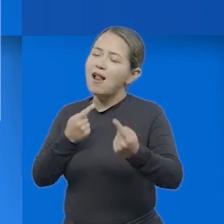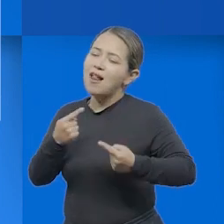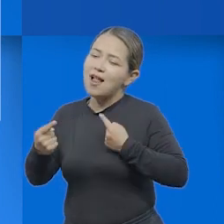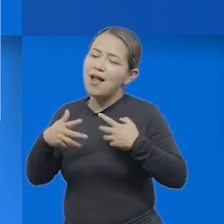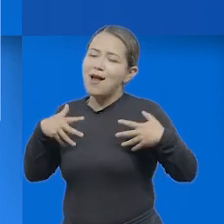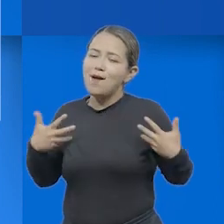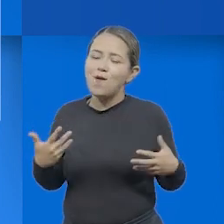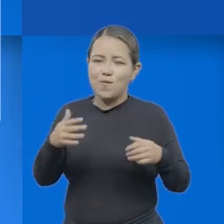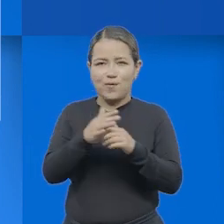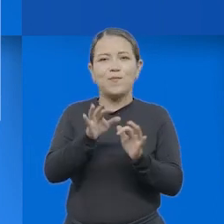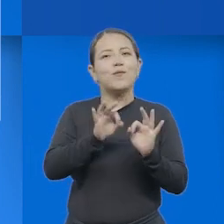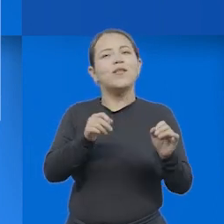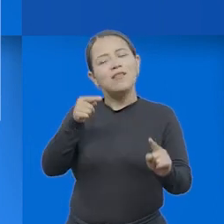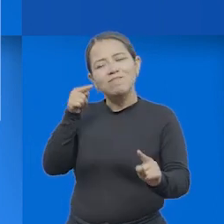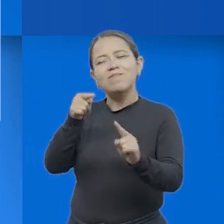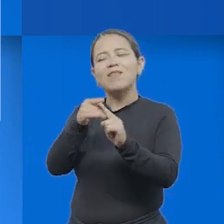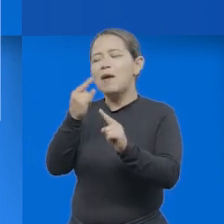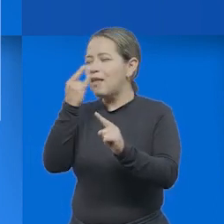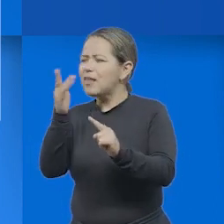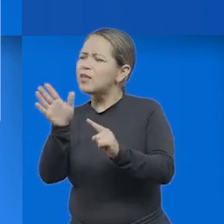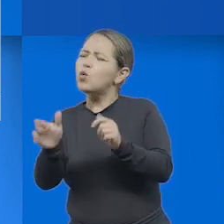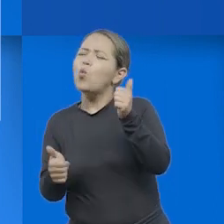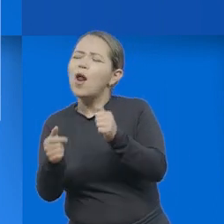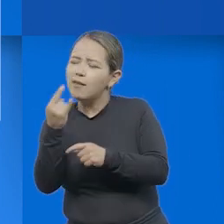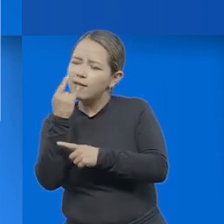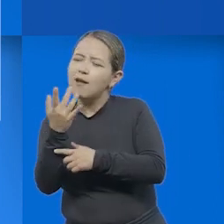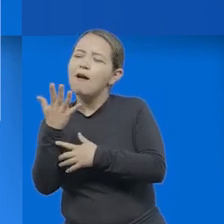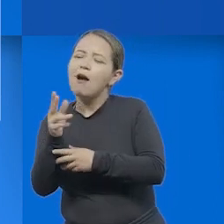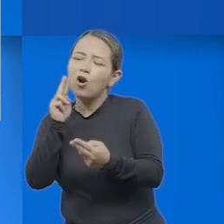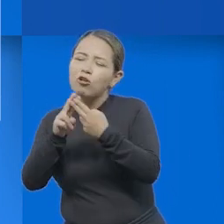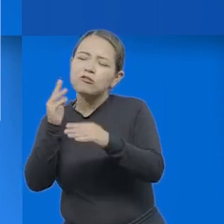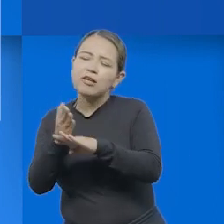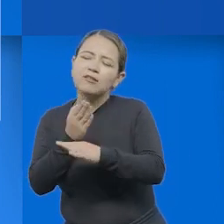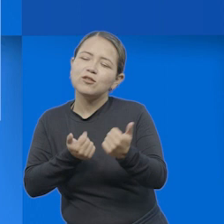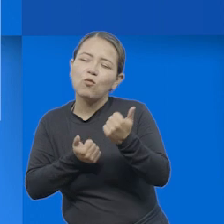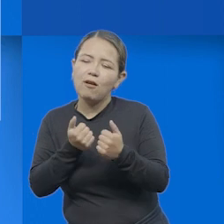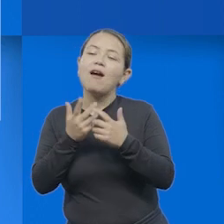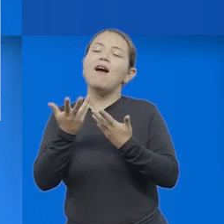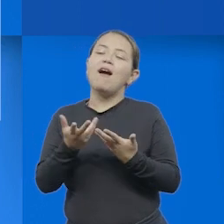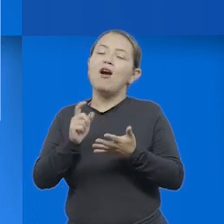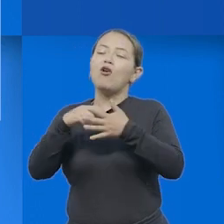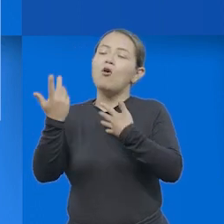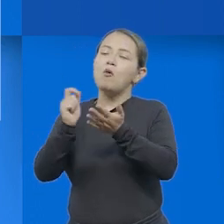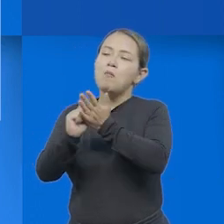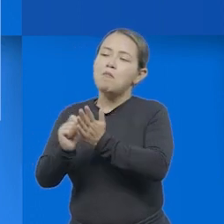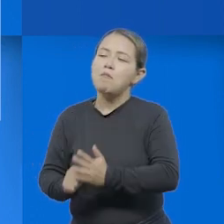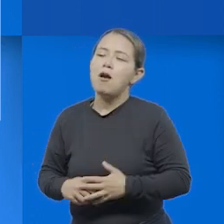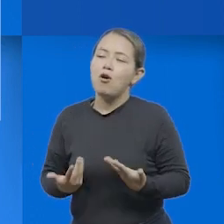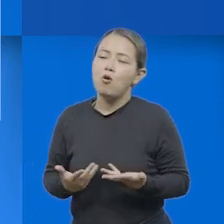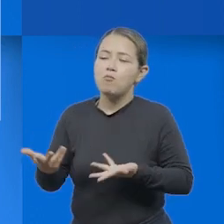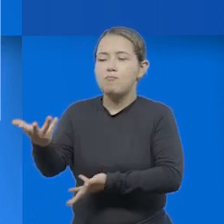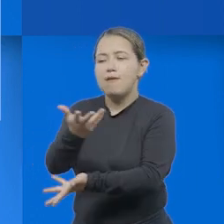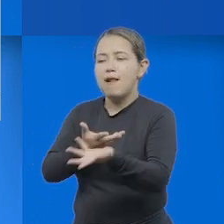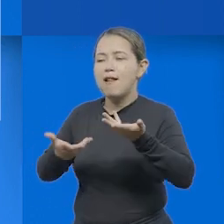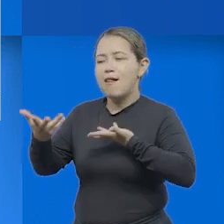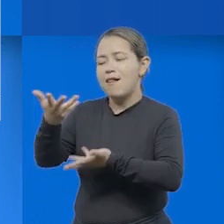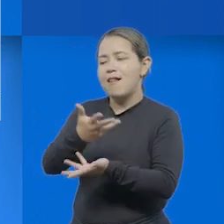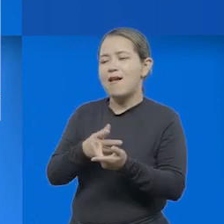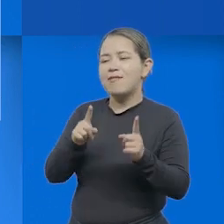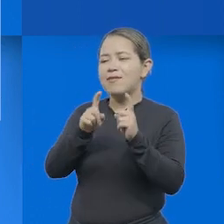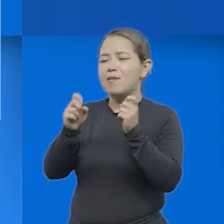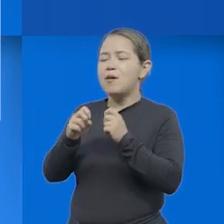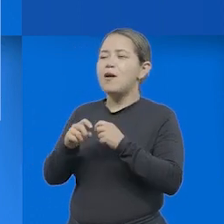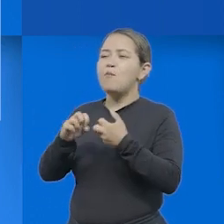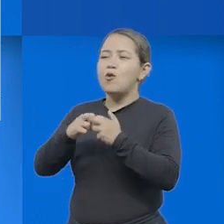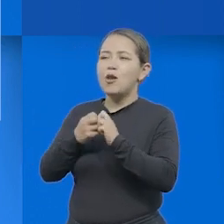escritura, énfasis en intereses, conocimientos previos de los estudiantes, definir la tarea de escritura, trabajar con los estudiantes el problema